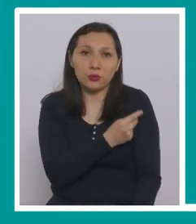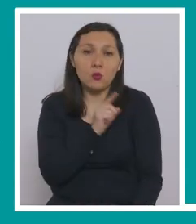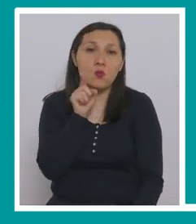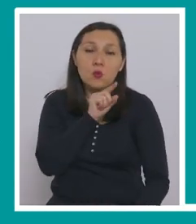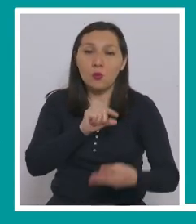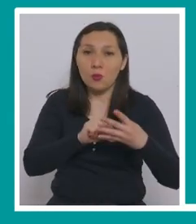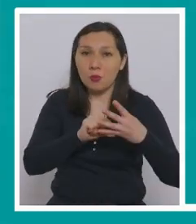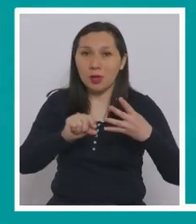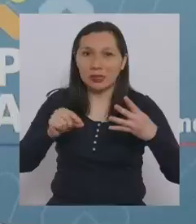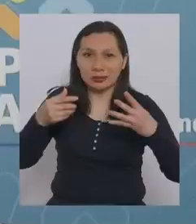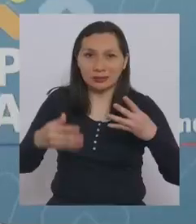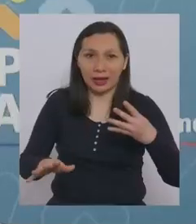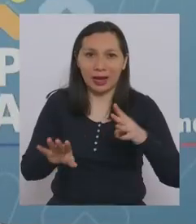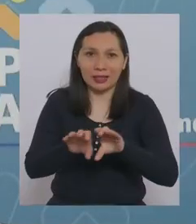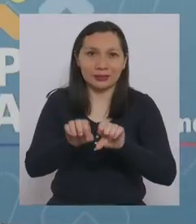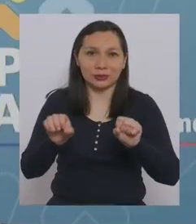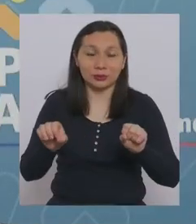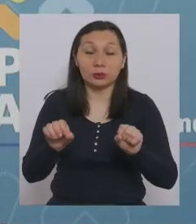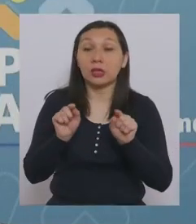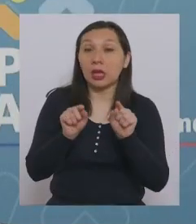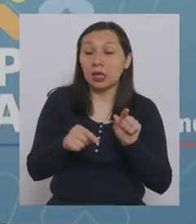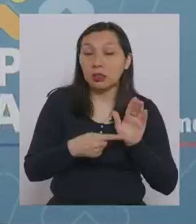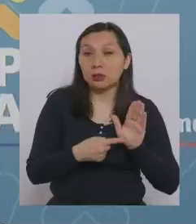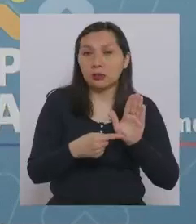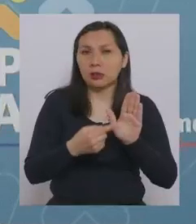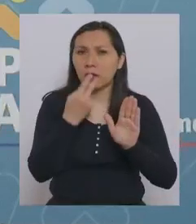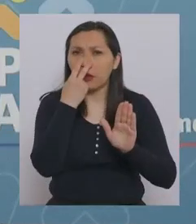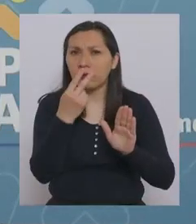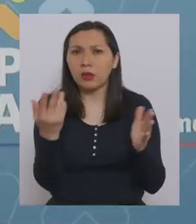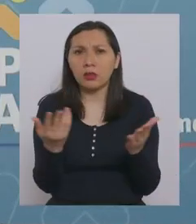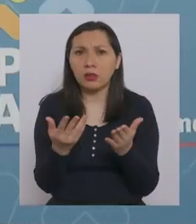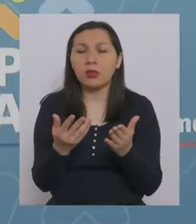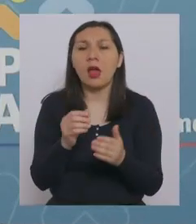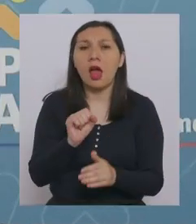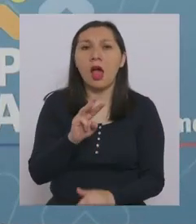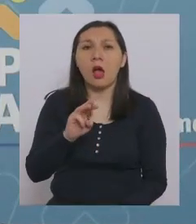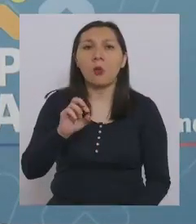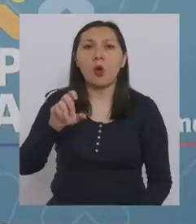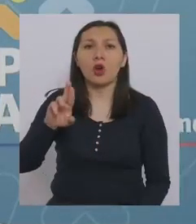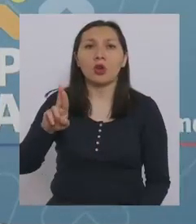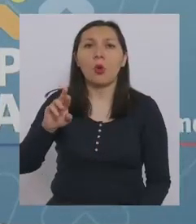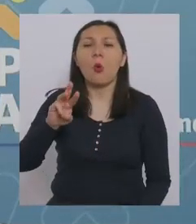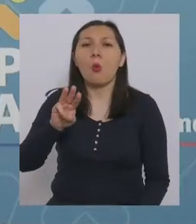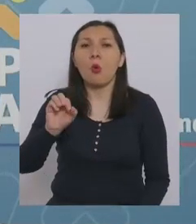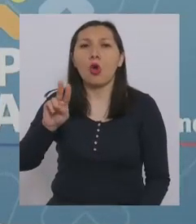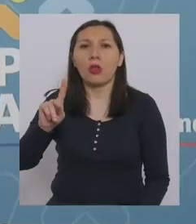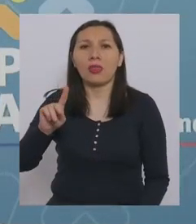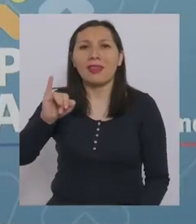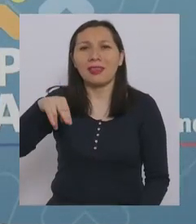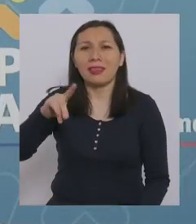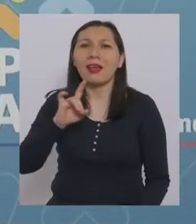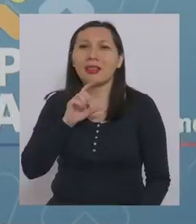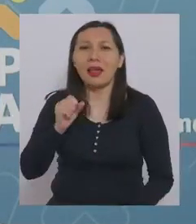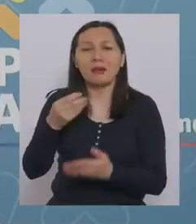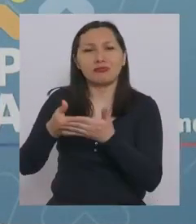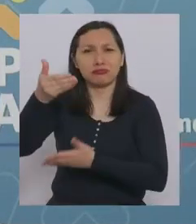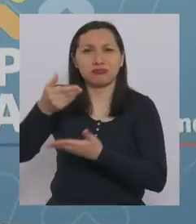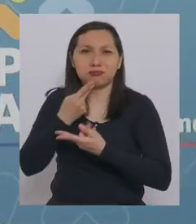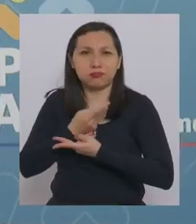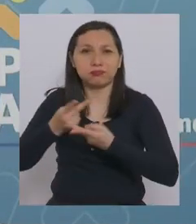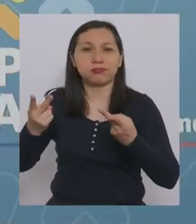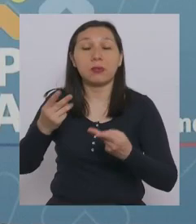semana. Y esto se refleja en Our World in Data, que al día treinta y uno de octubre